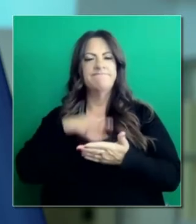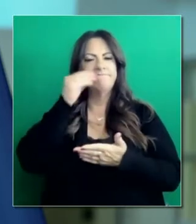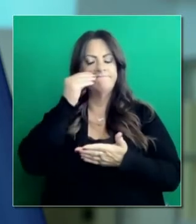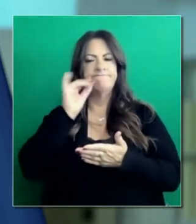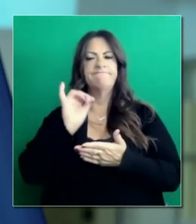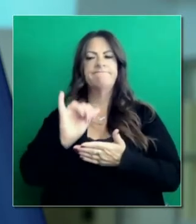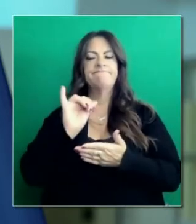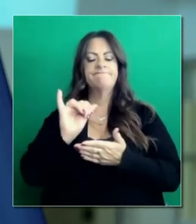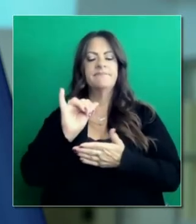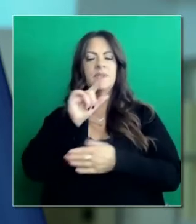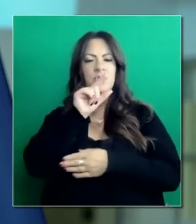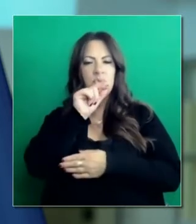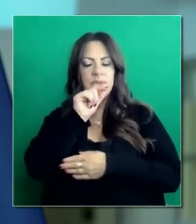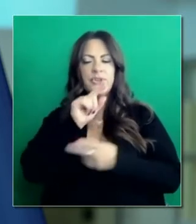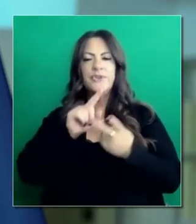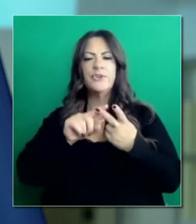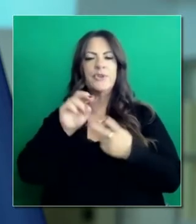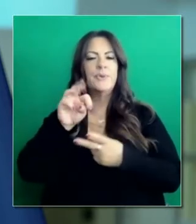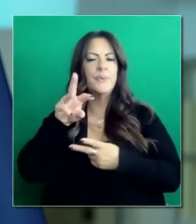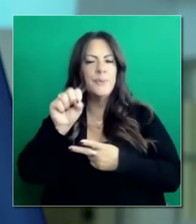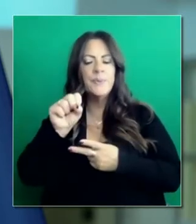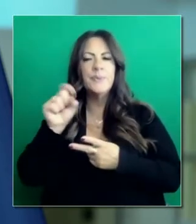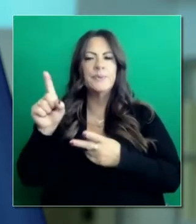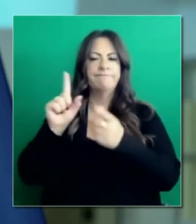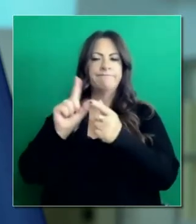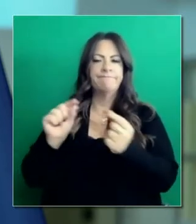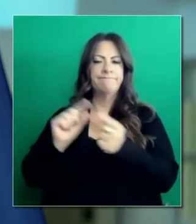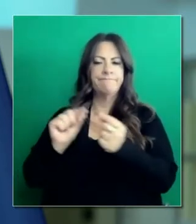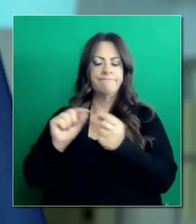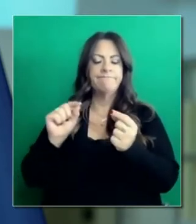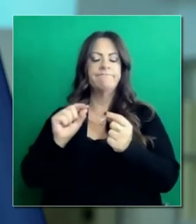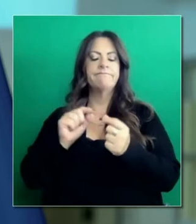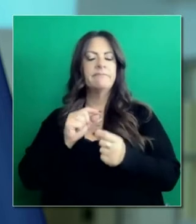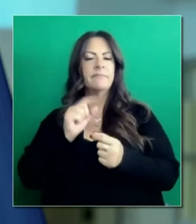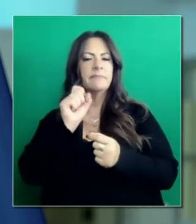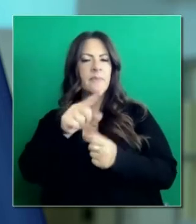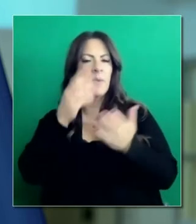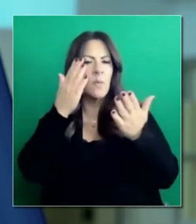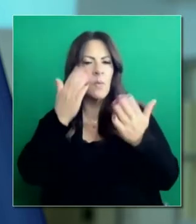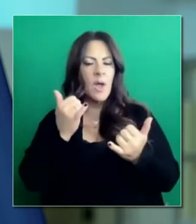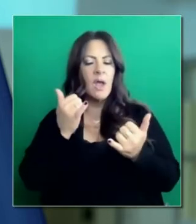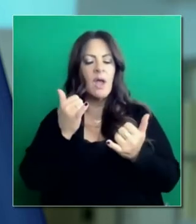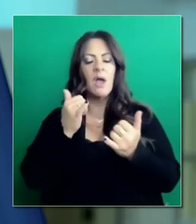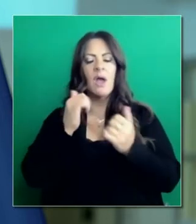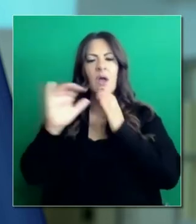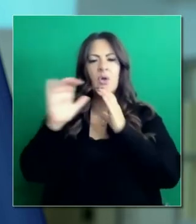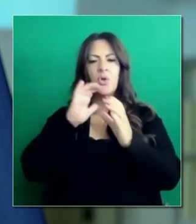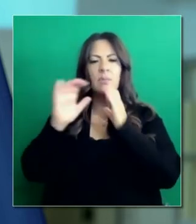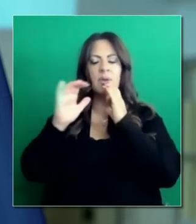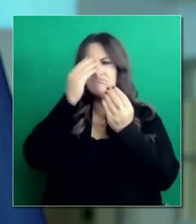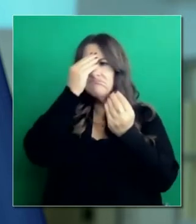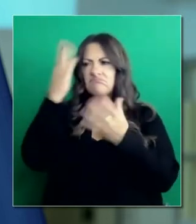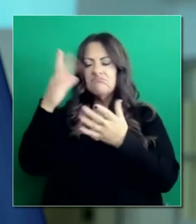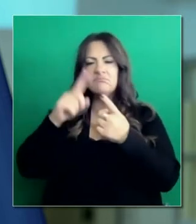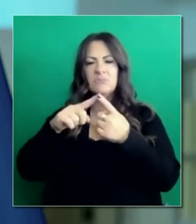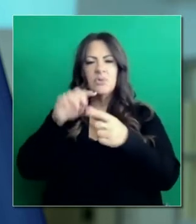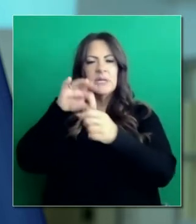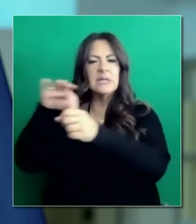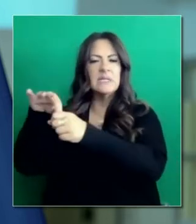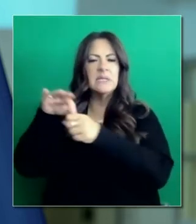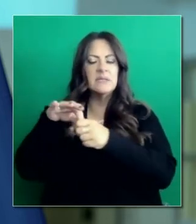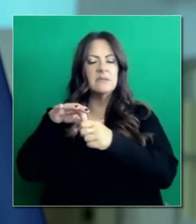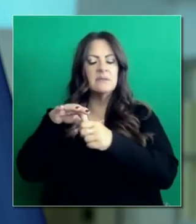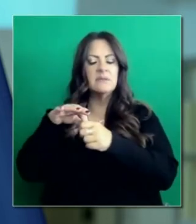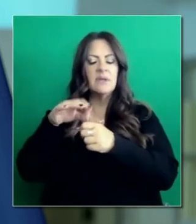por Twitter o por los medios noticieros. Me pregunto por qué es que la comunicación con los funcionarios no es